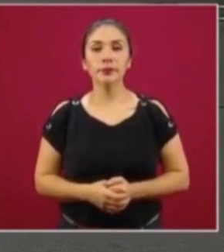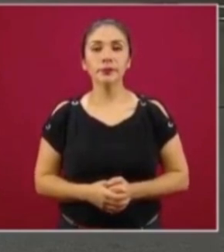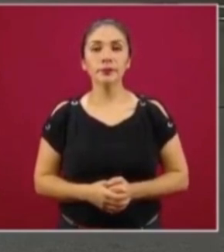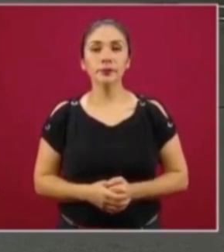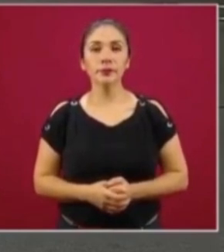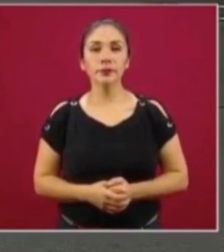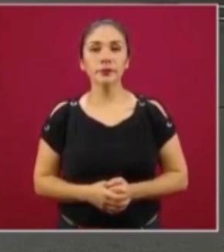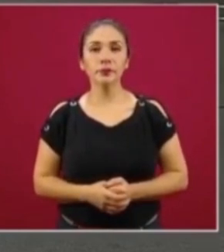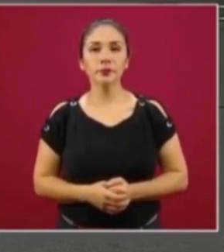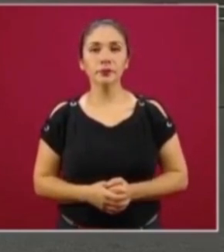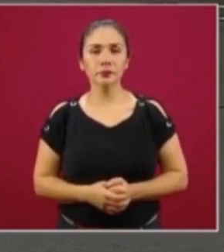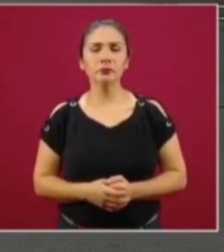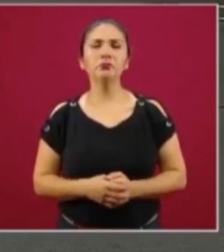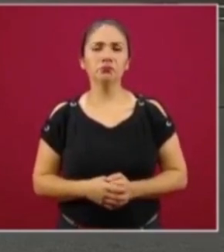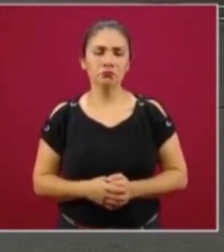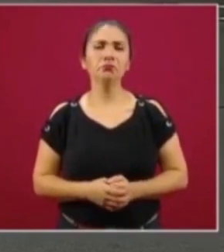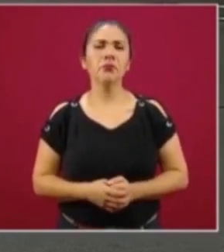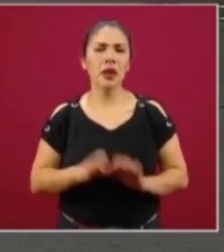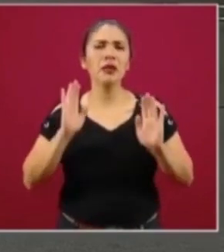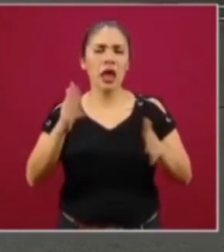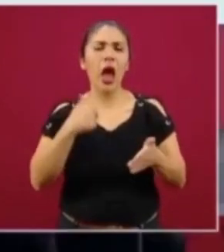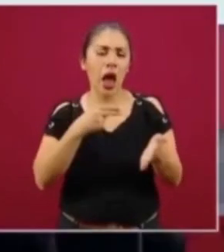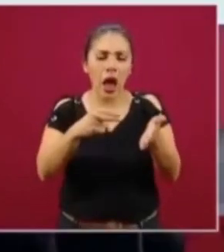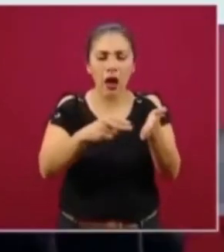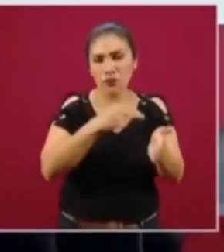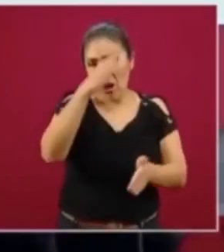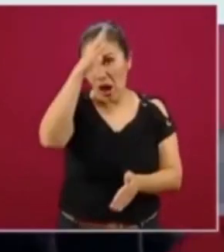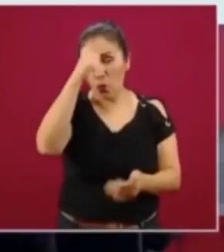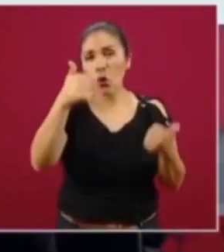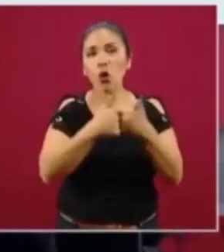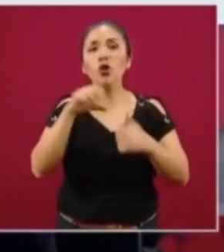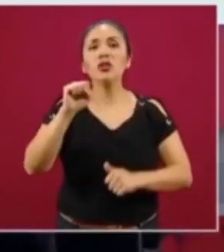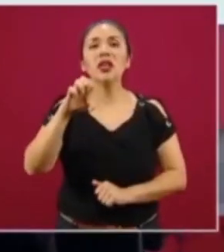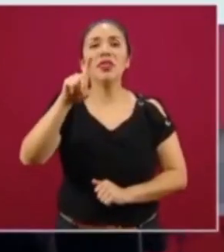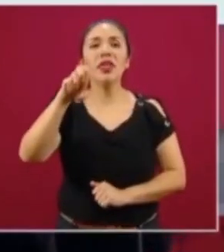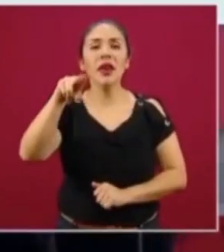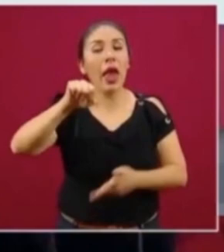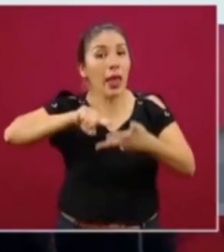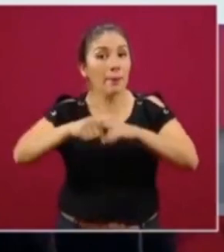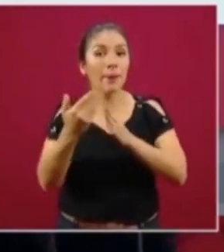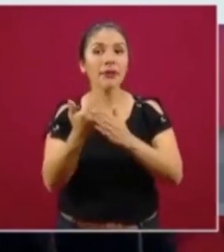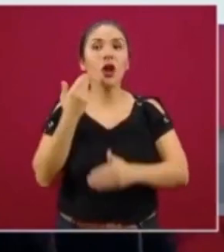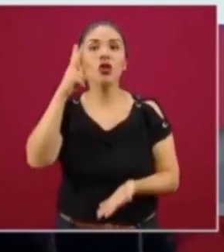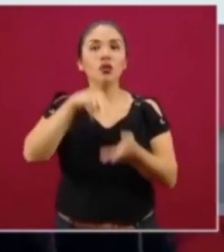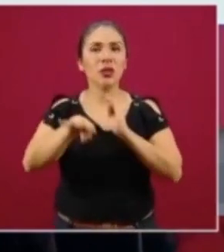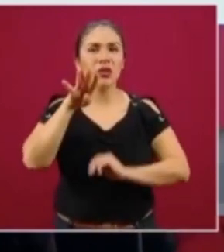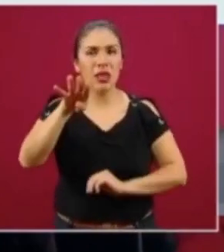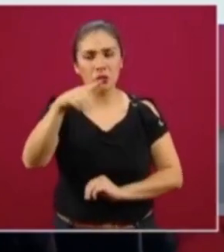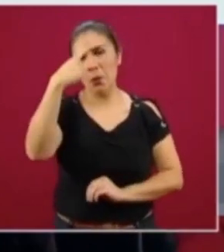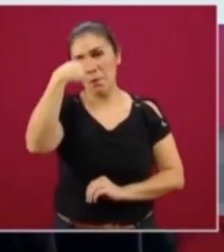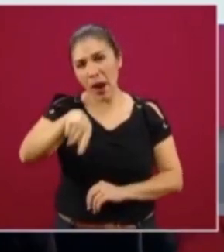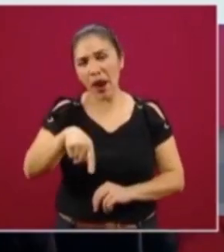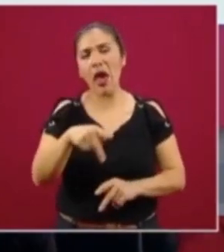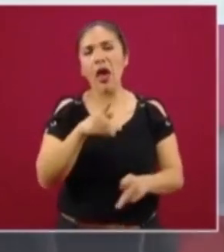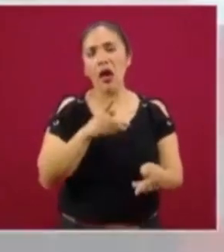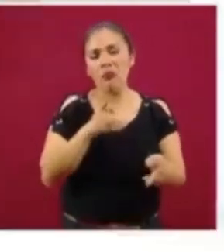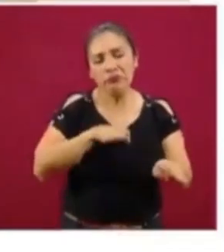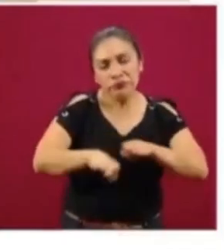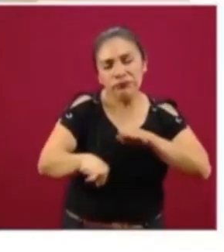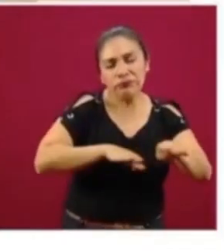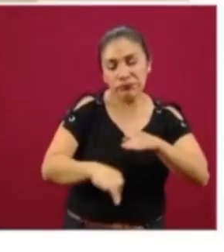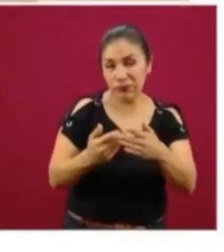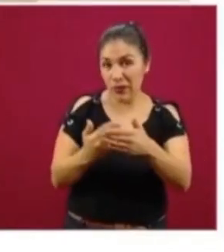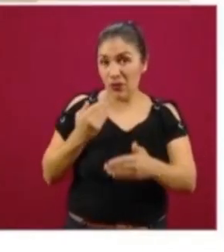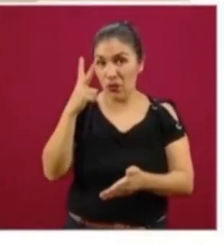Y como comentaba la secretaria, bueno, tenemos un convenio con la Sedena desde 2019 para producir en el 2019